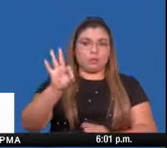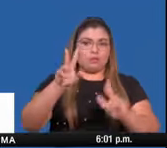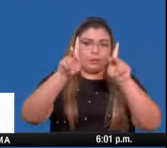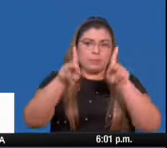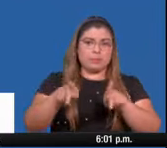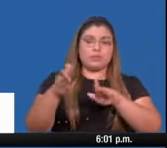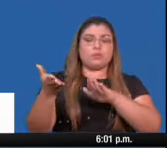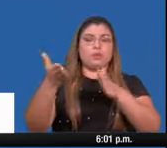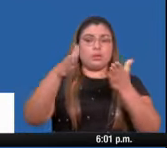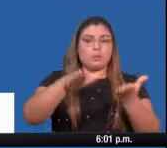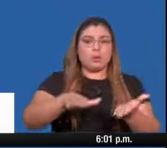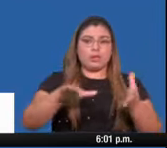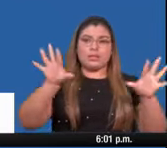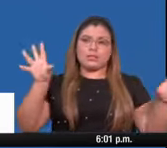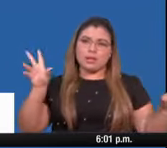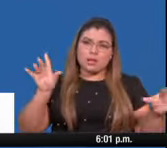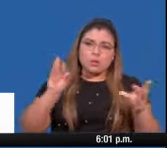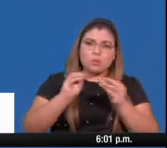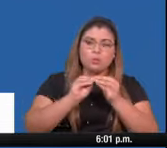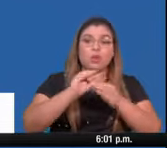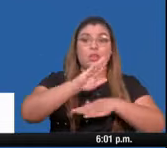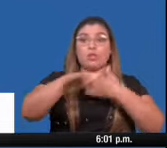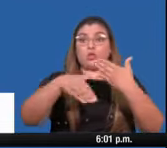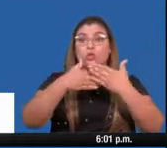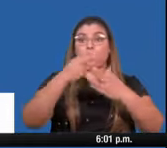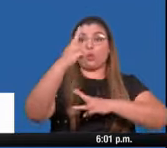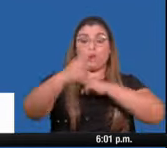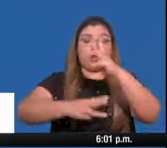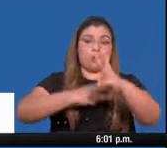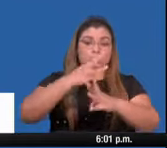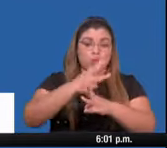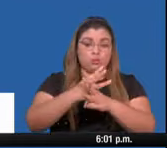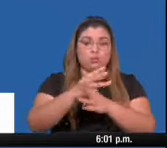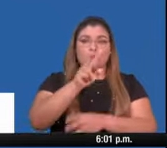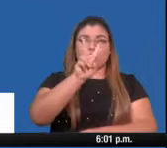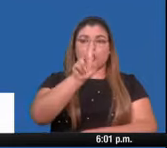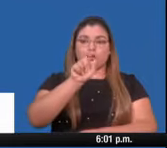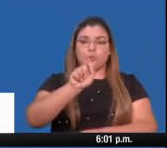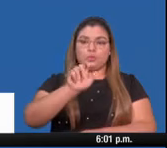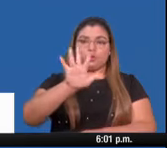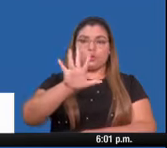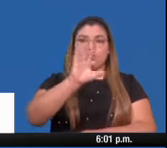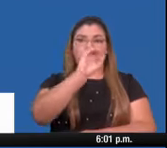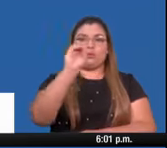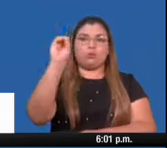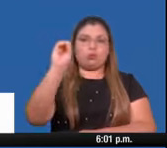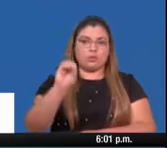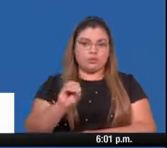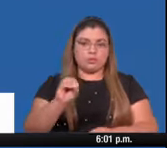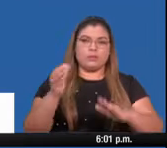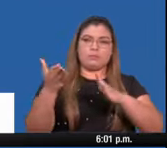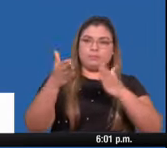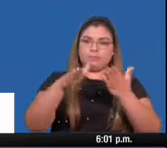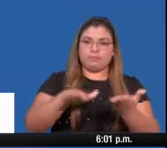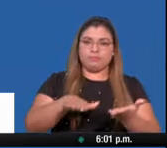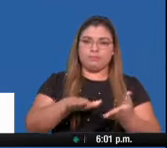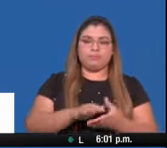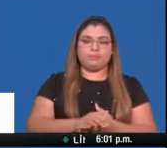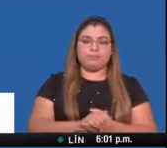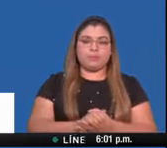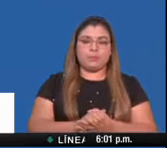defunciones acumuladas a nivel global, con 2.5% de letalidad.